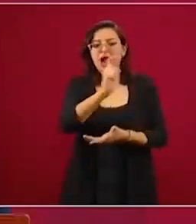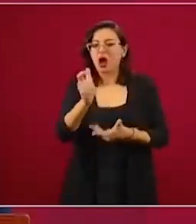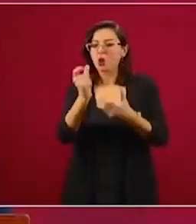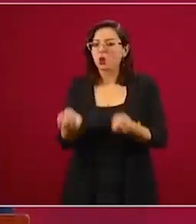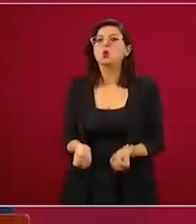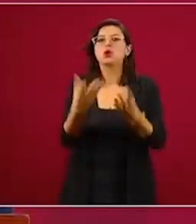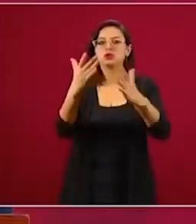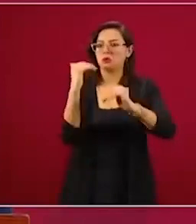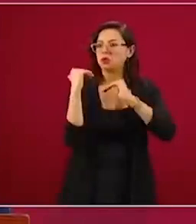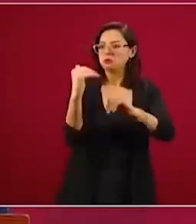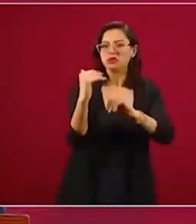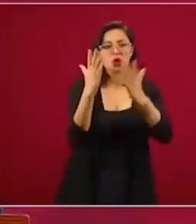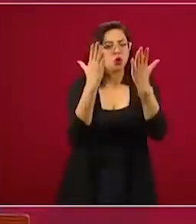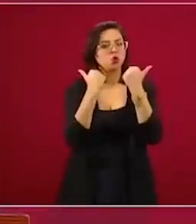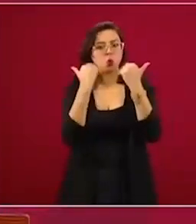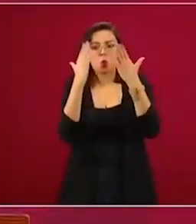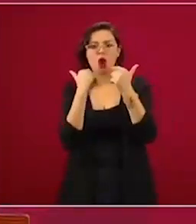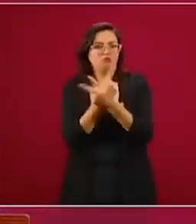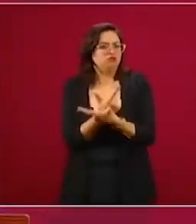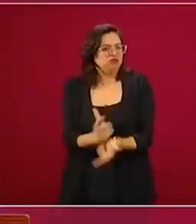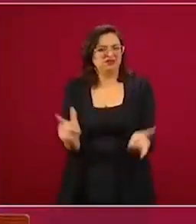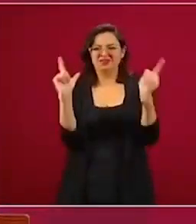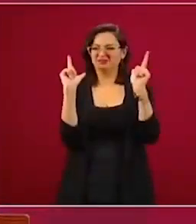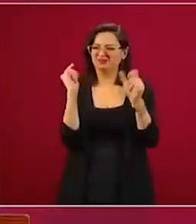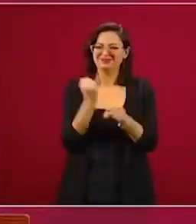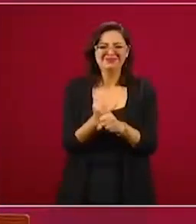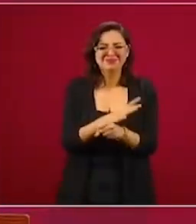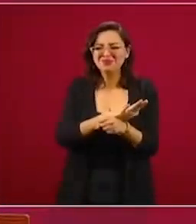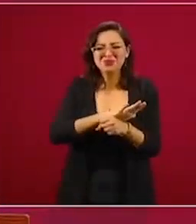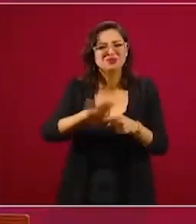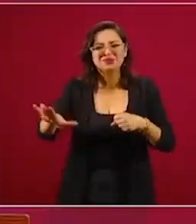ganamos los funcionarios públicos.